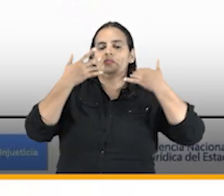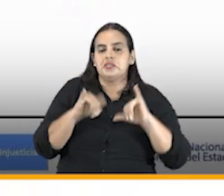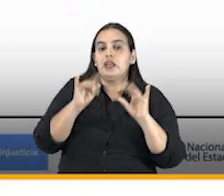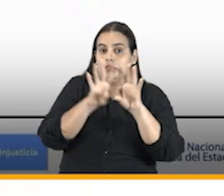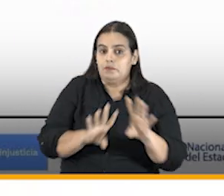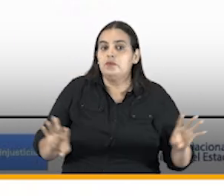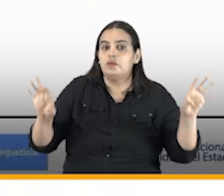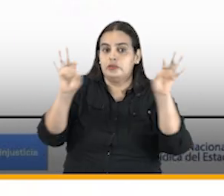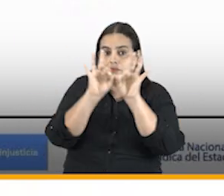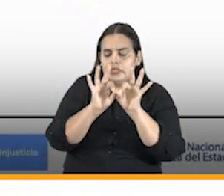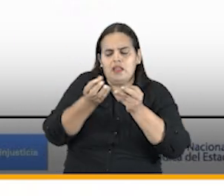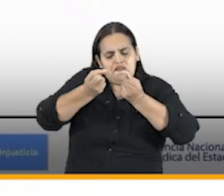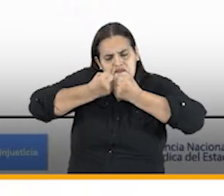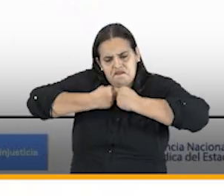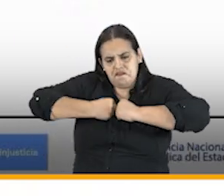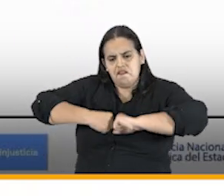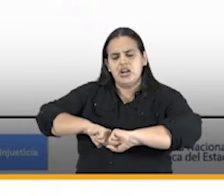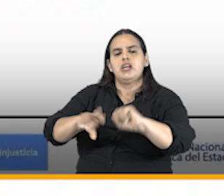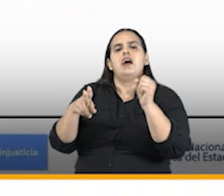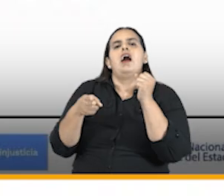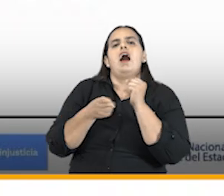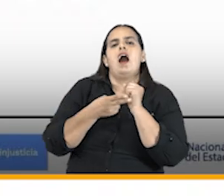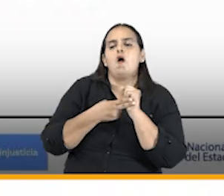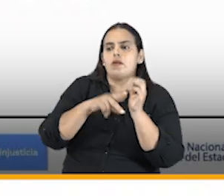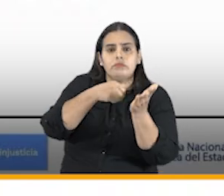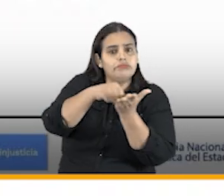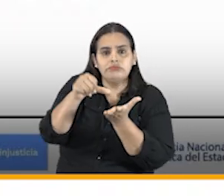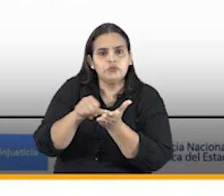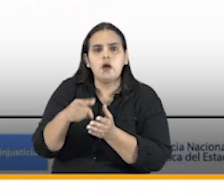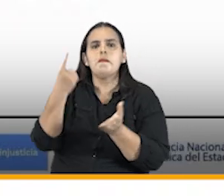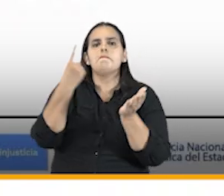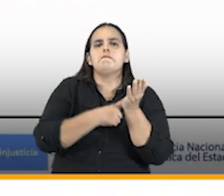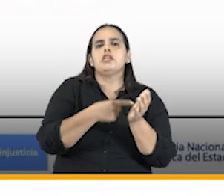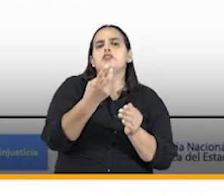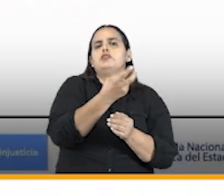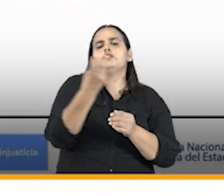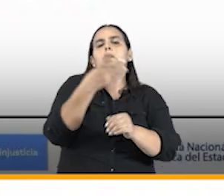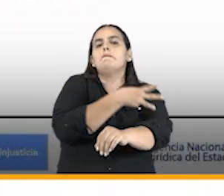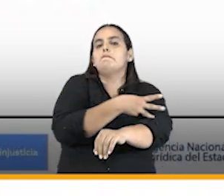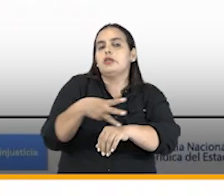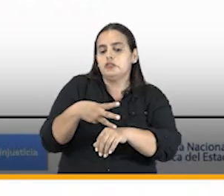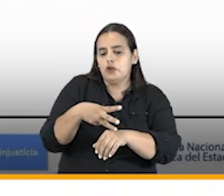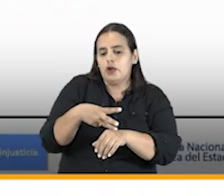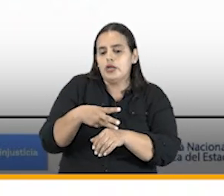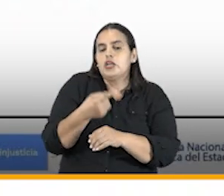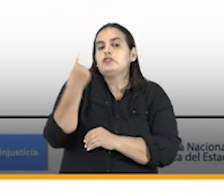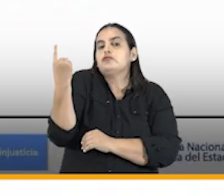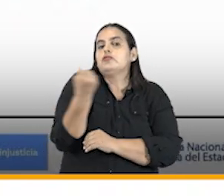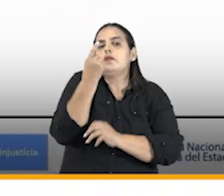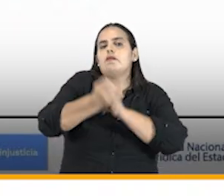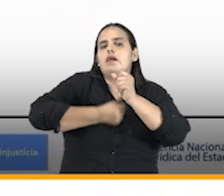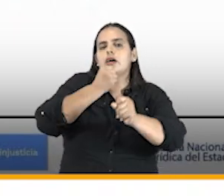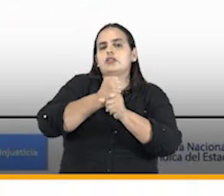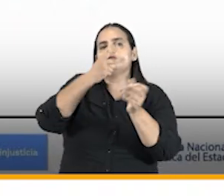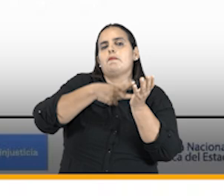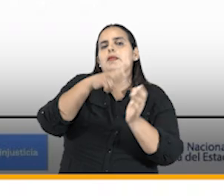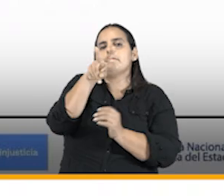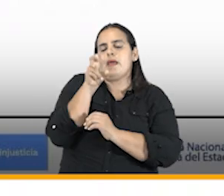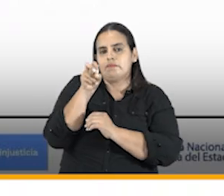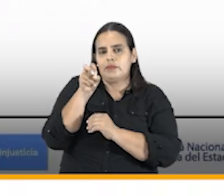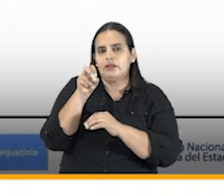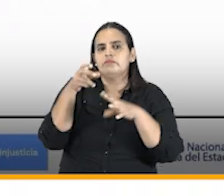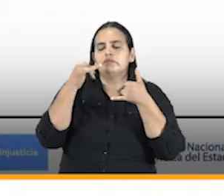un esfuerzo de ahorro en el gasto 1200 millones de pesos solo en el año 2020 con renegociación de